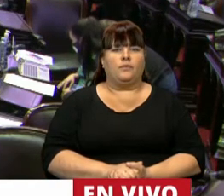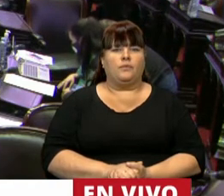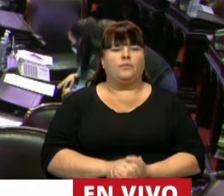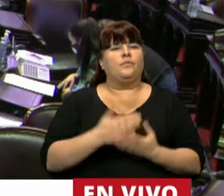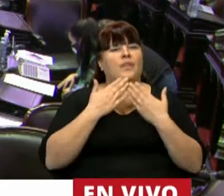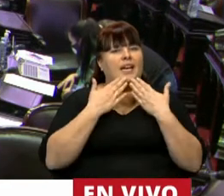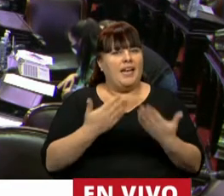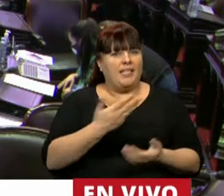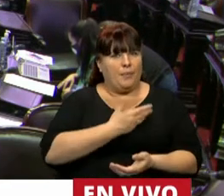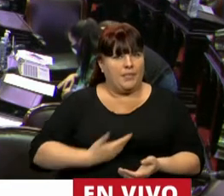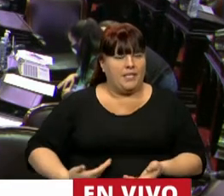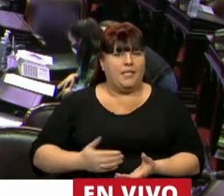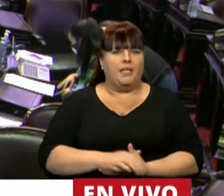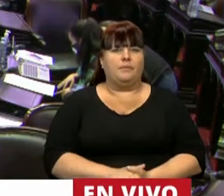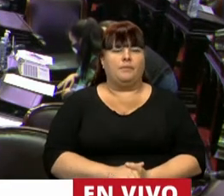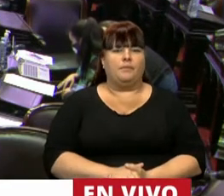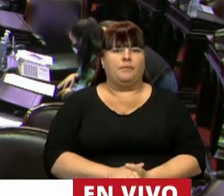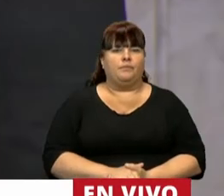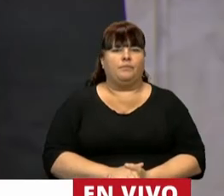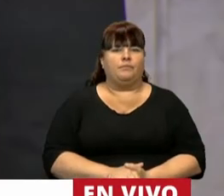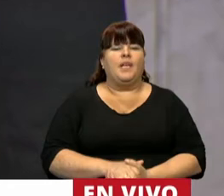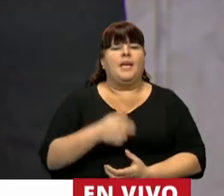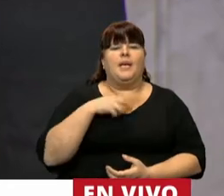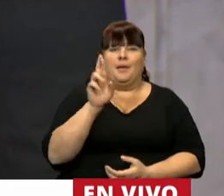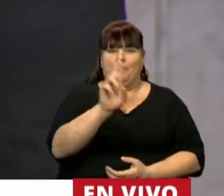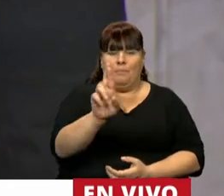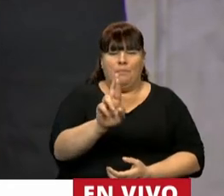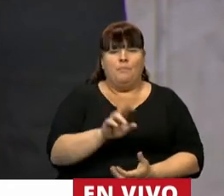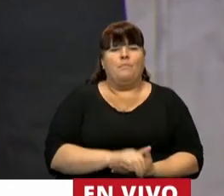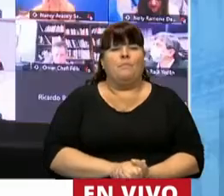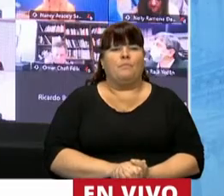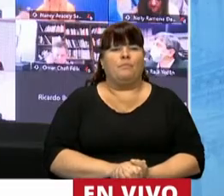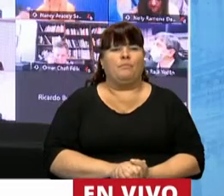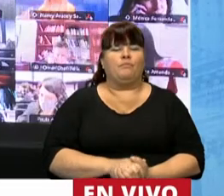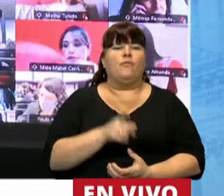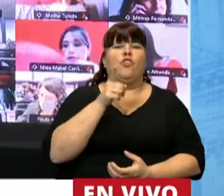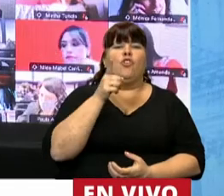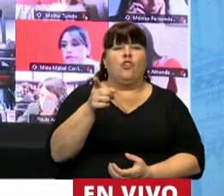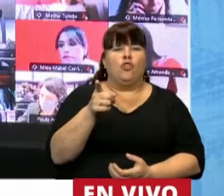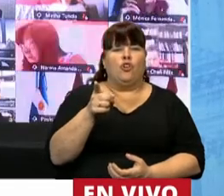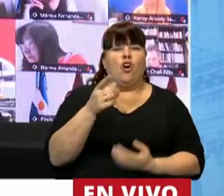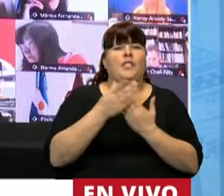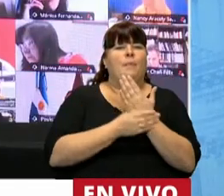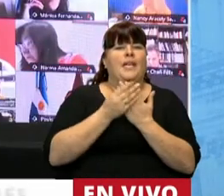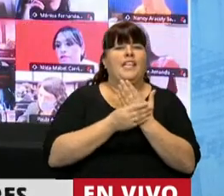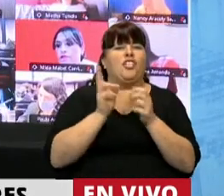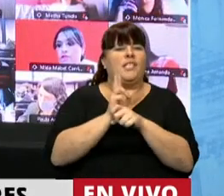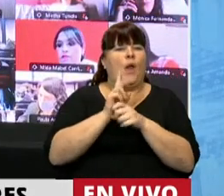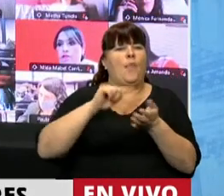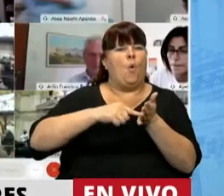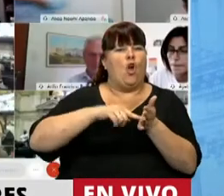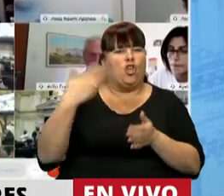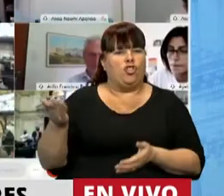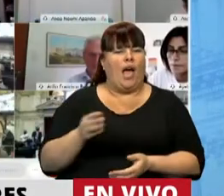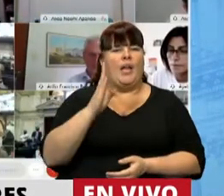Gracias, Presidente. Sí, la moción de privilegio es contra el Ministro de Seguridad de la